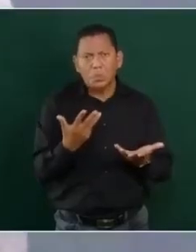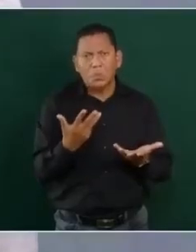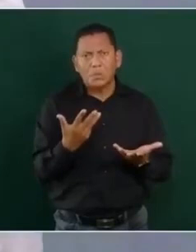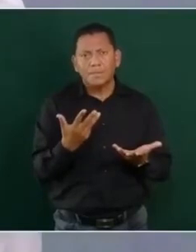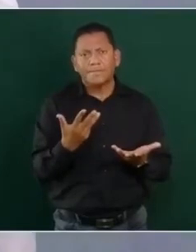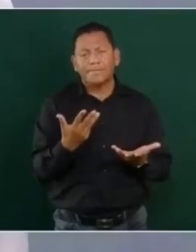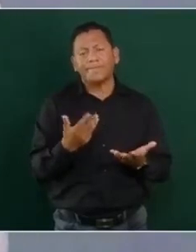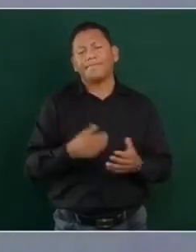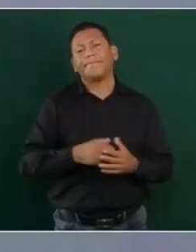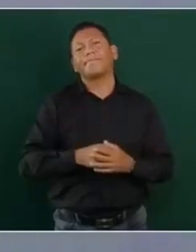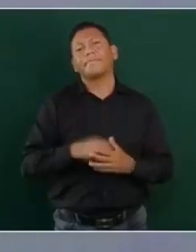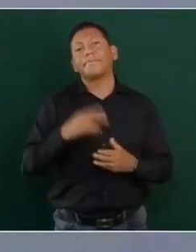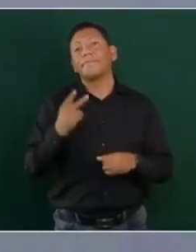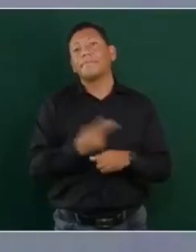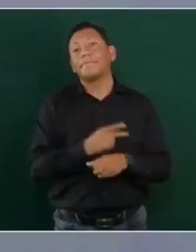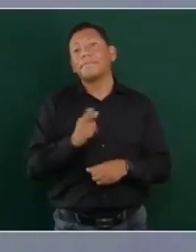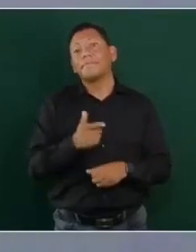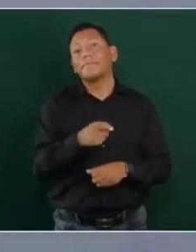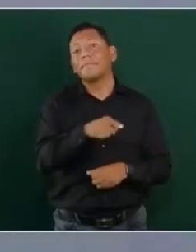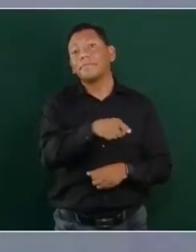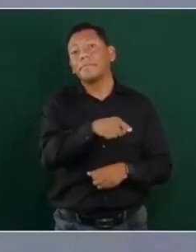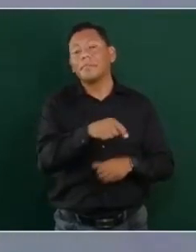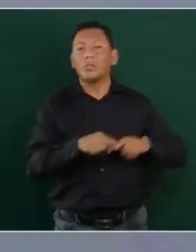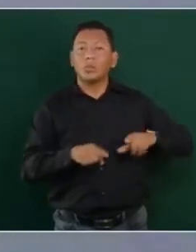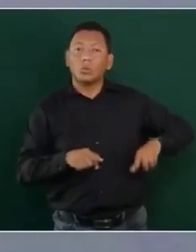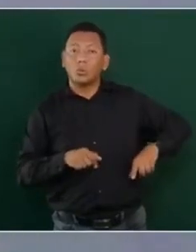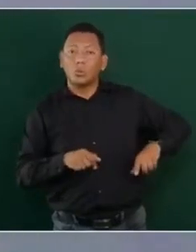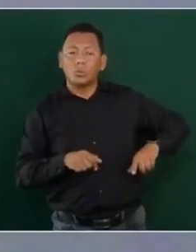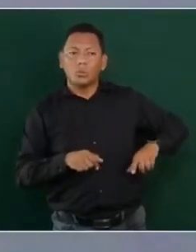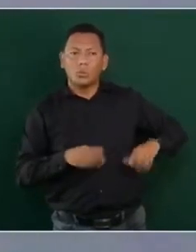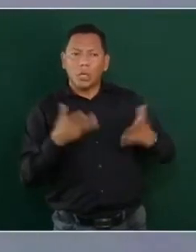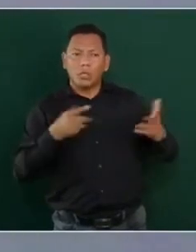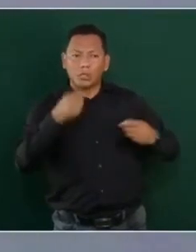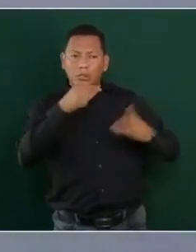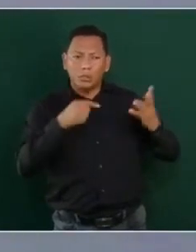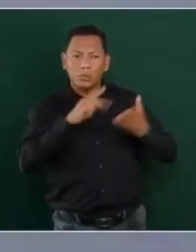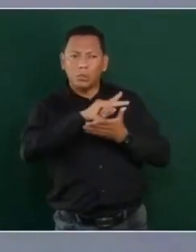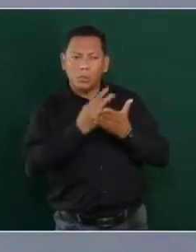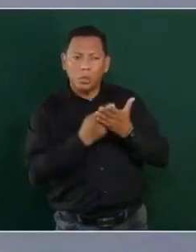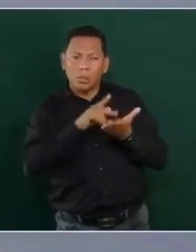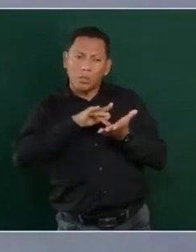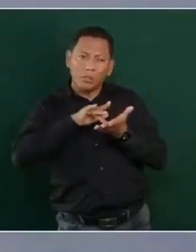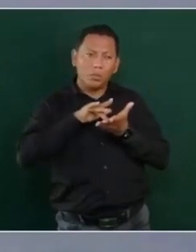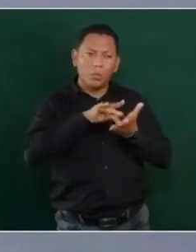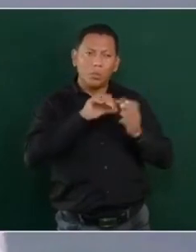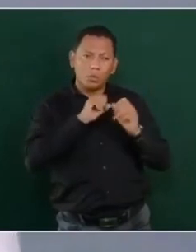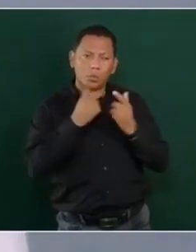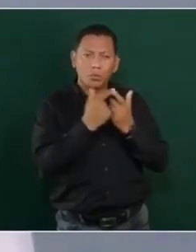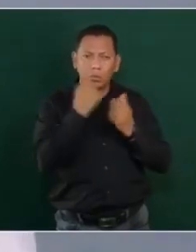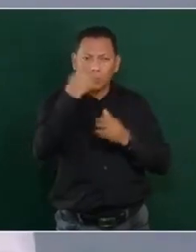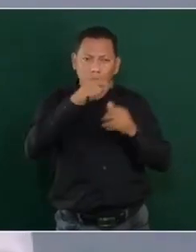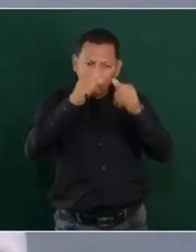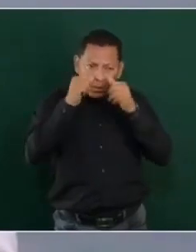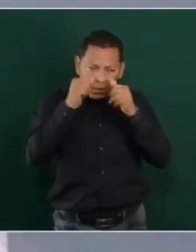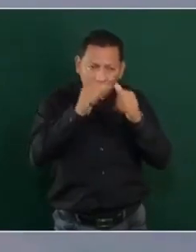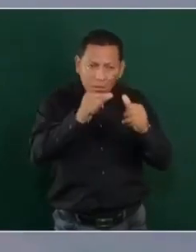llevó a la práctica políticas públicas para atender